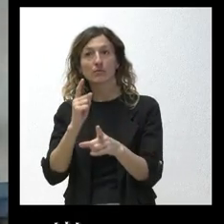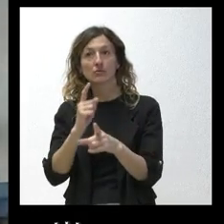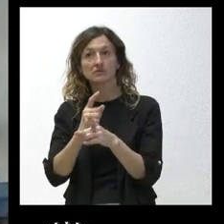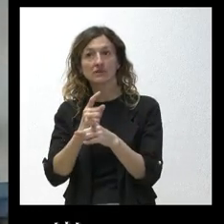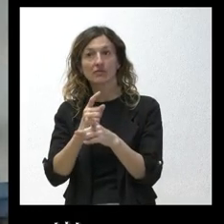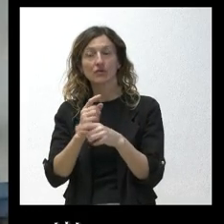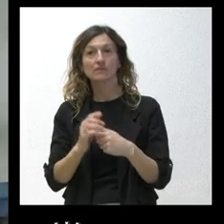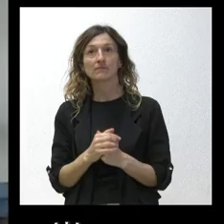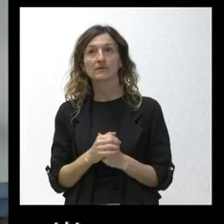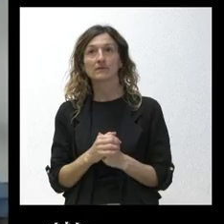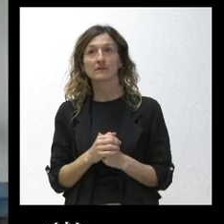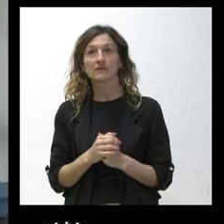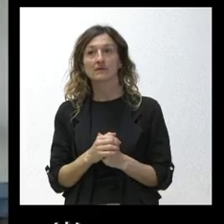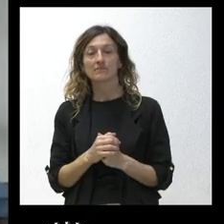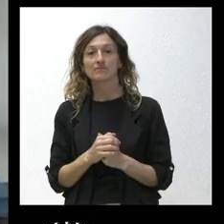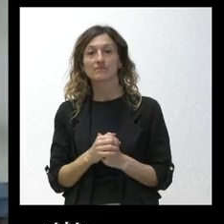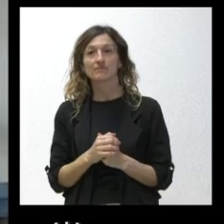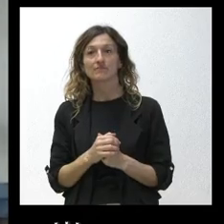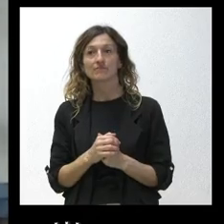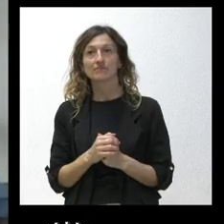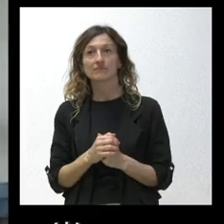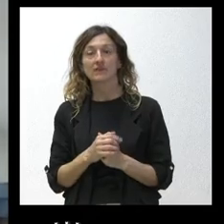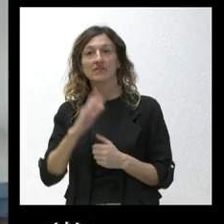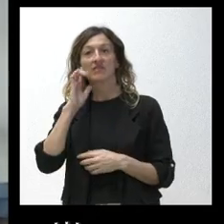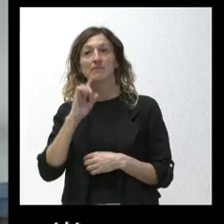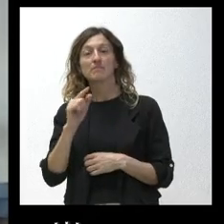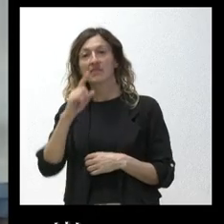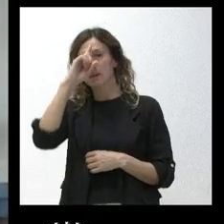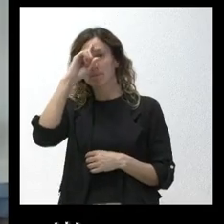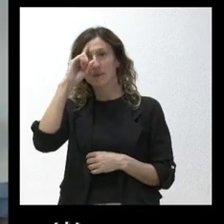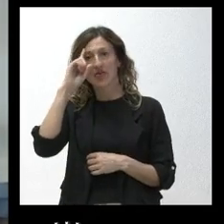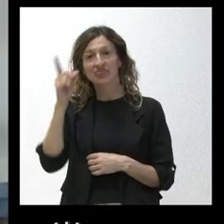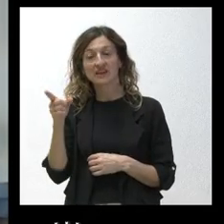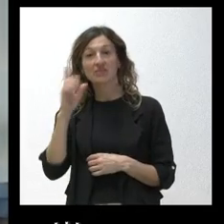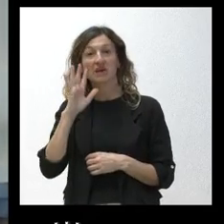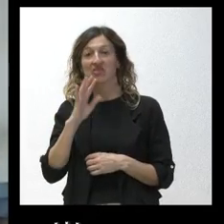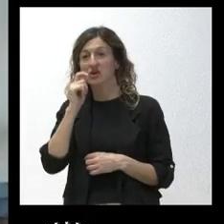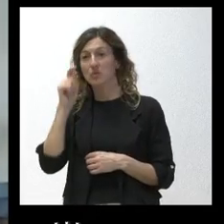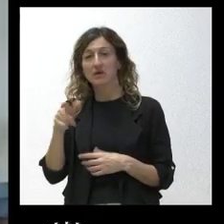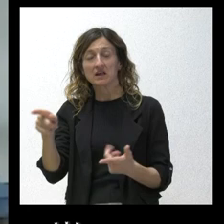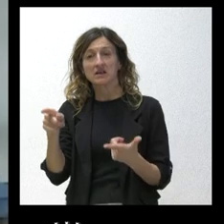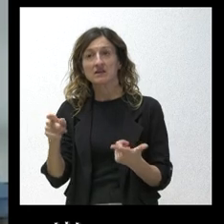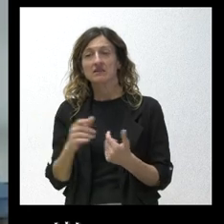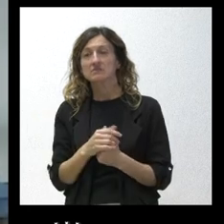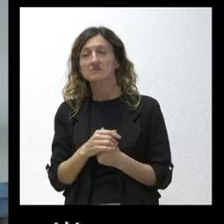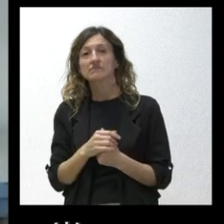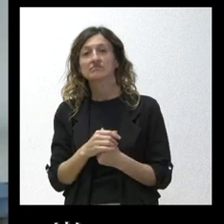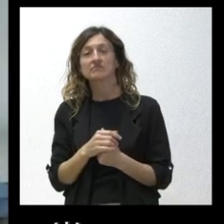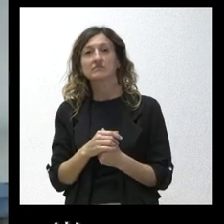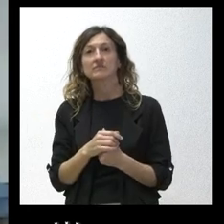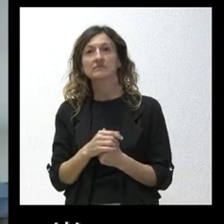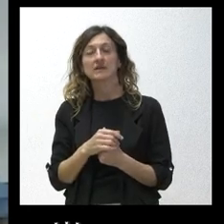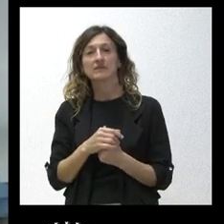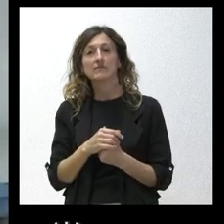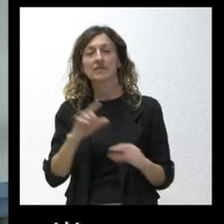Es decir, a vos que ellos no pintan nada aquí que es Madrid y a nosotros que están en las primarias. Y la pregunta